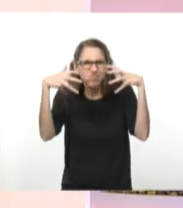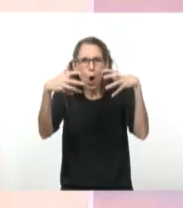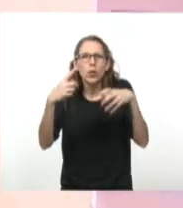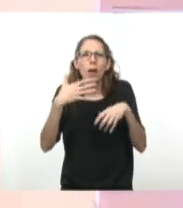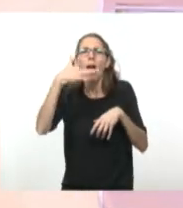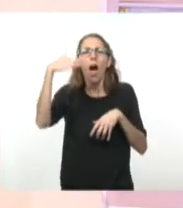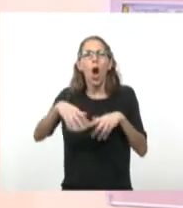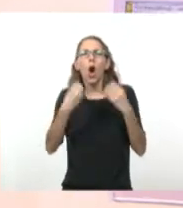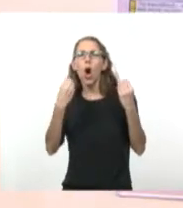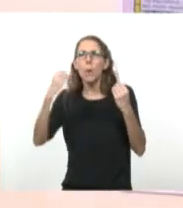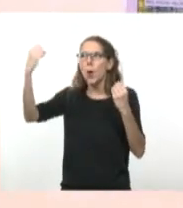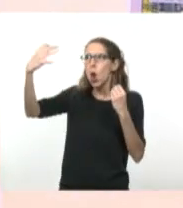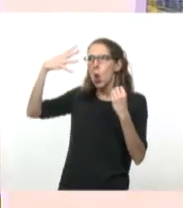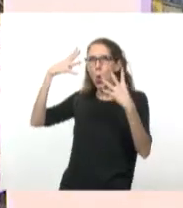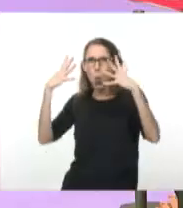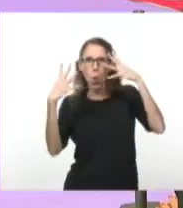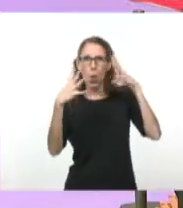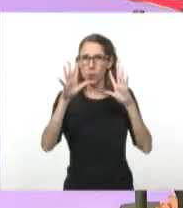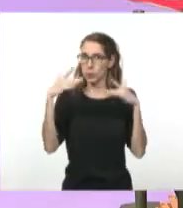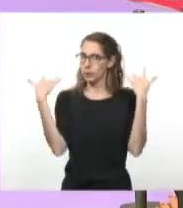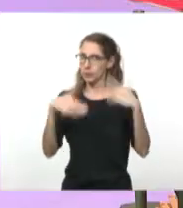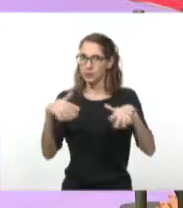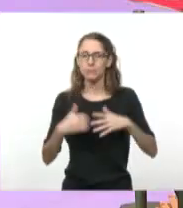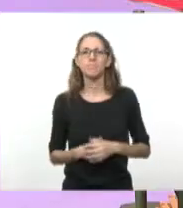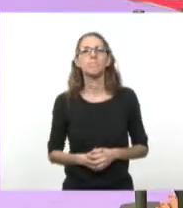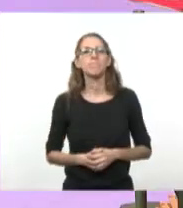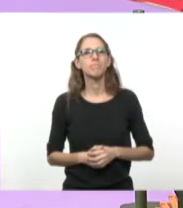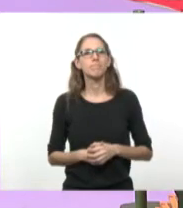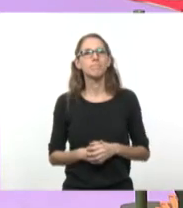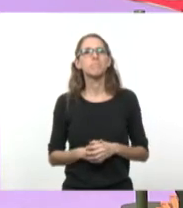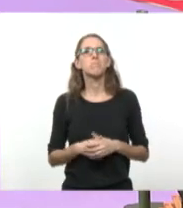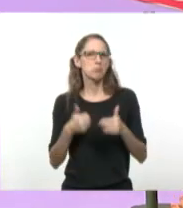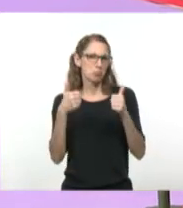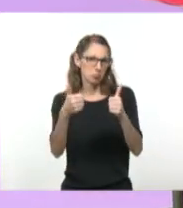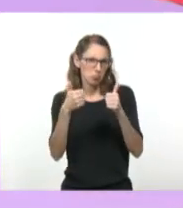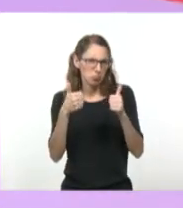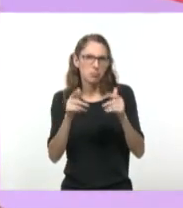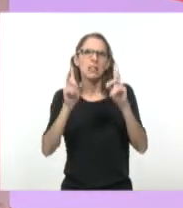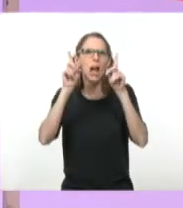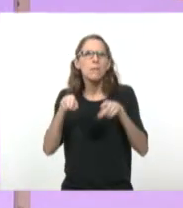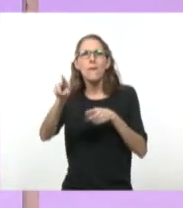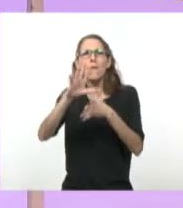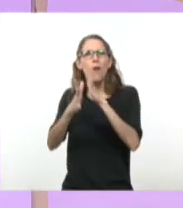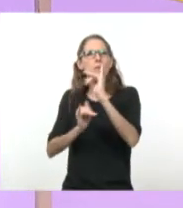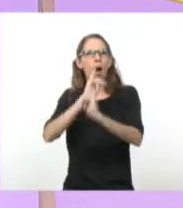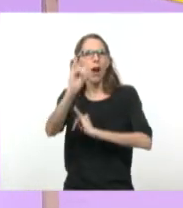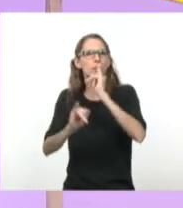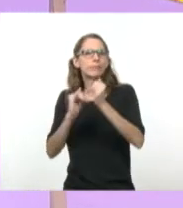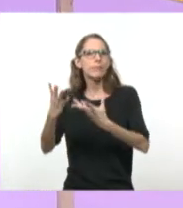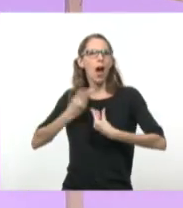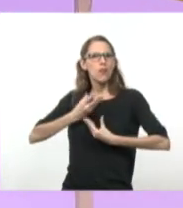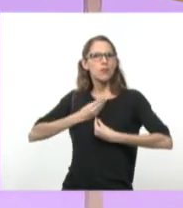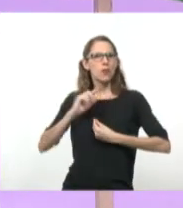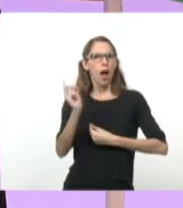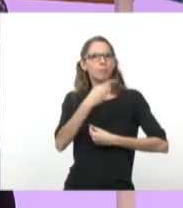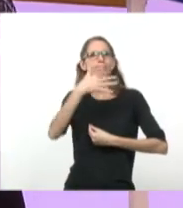que aparece por distintos lados, ¿no? Bien dramática. Bueno, buenísimo. Aparte, nos ayudás mucho a ver lo que en